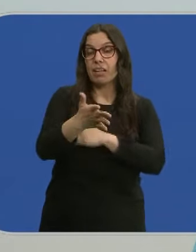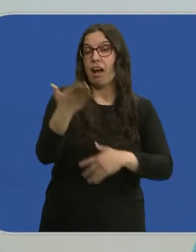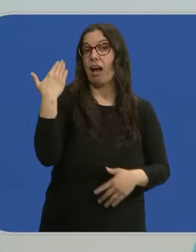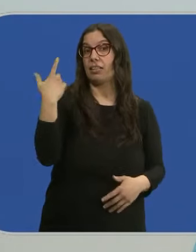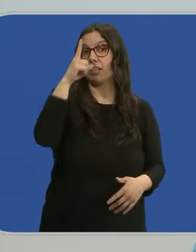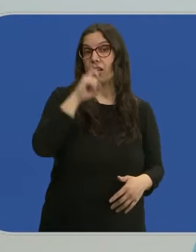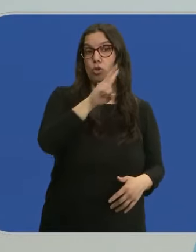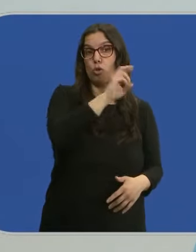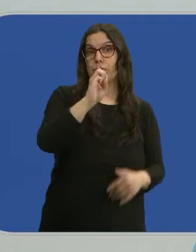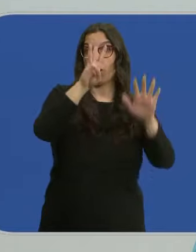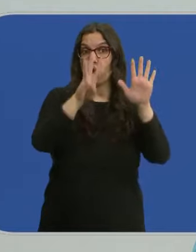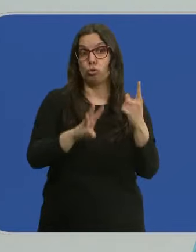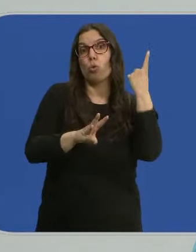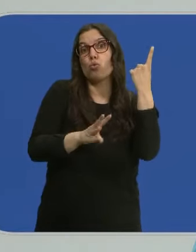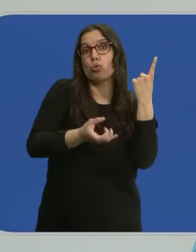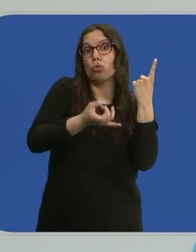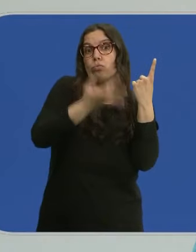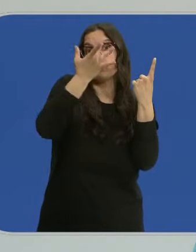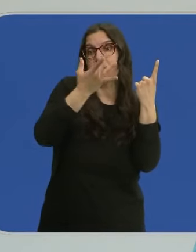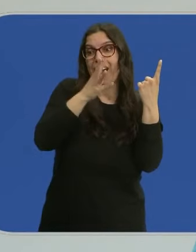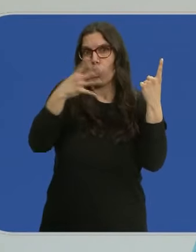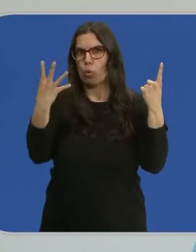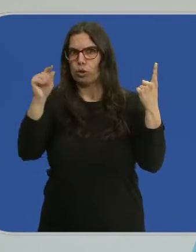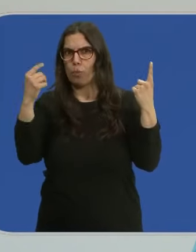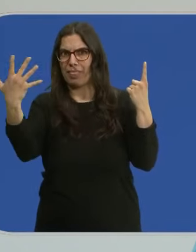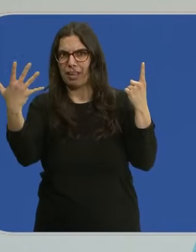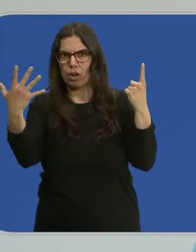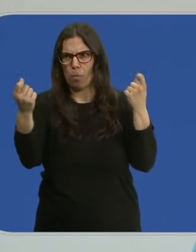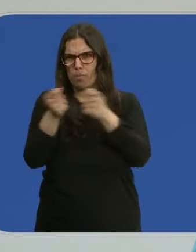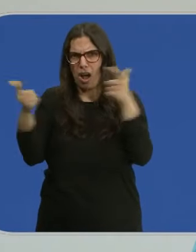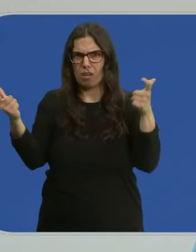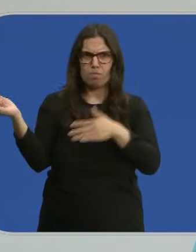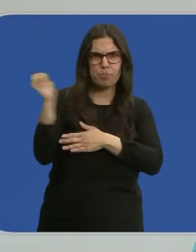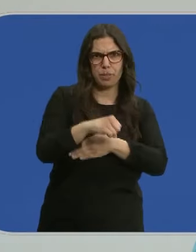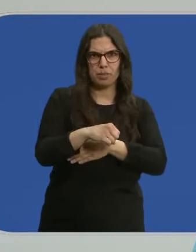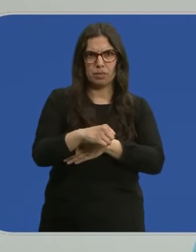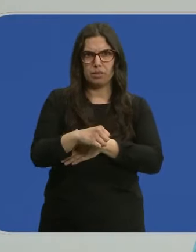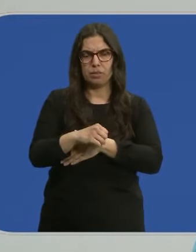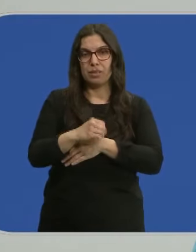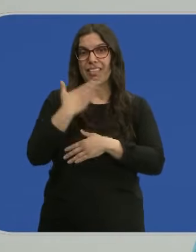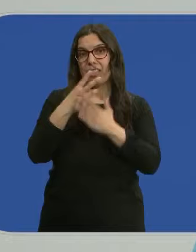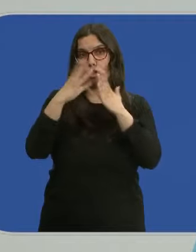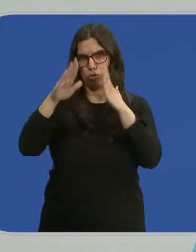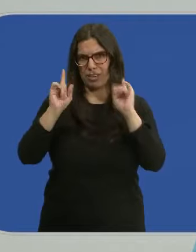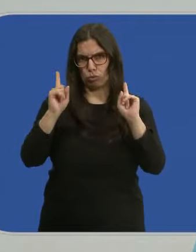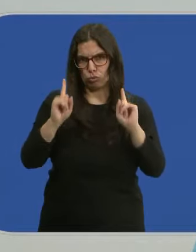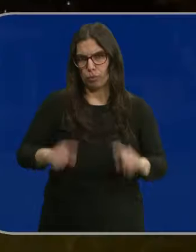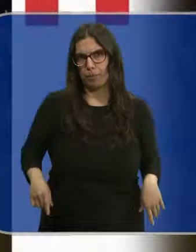teníamos en el año 2008 un caso, hoy tenemos 4,5 casos de agresión sexual a menores de edad.